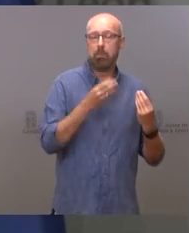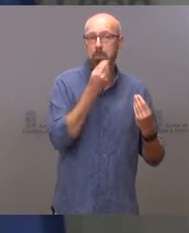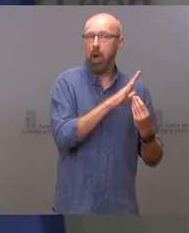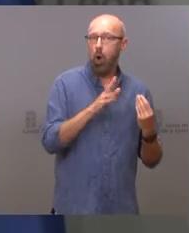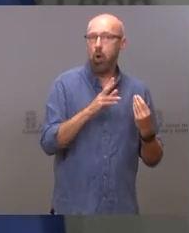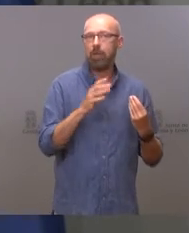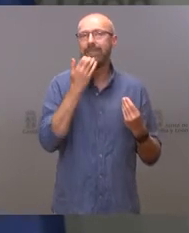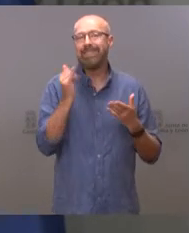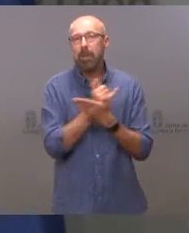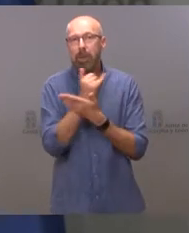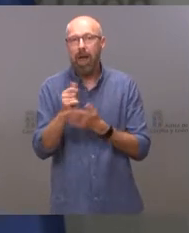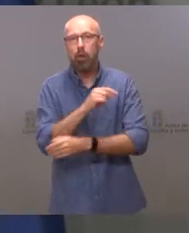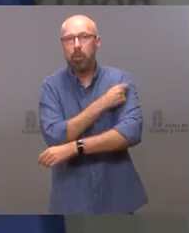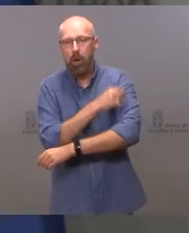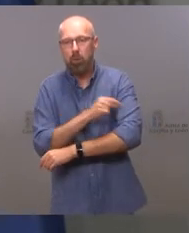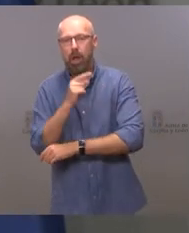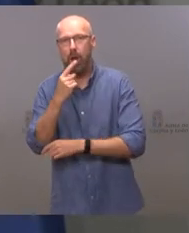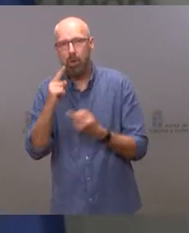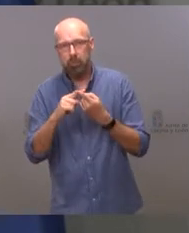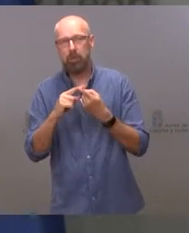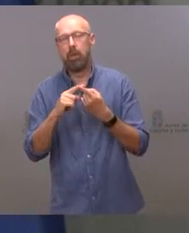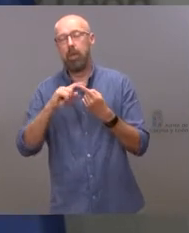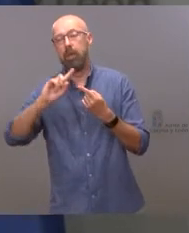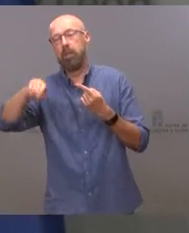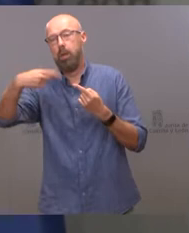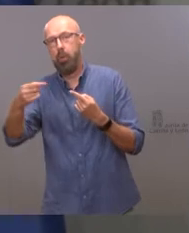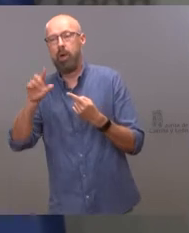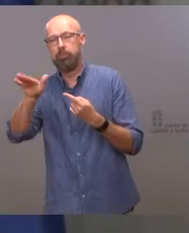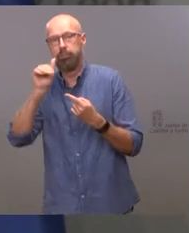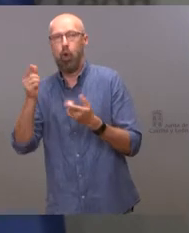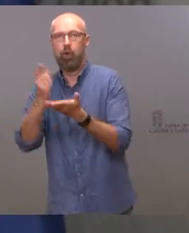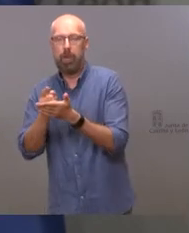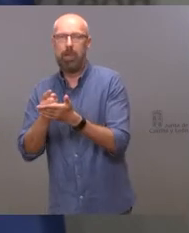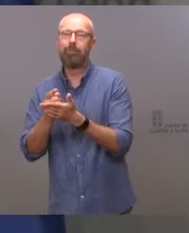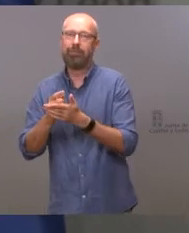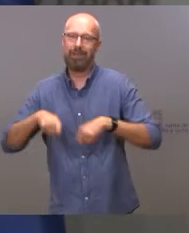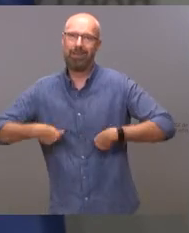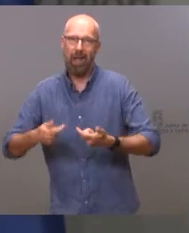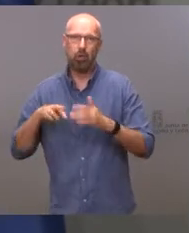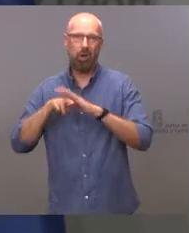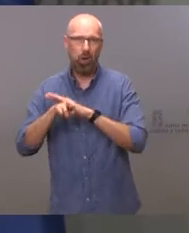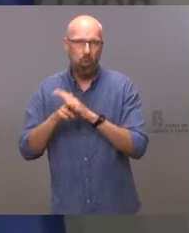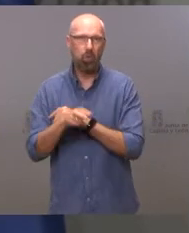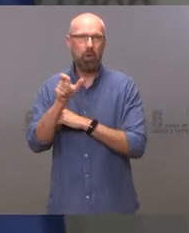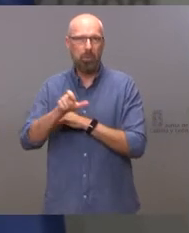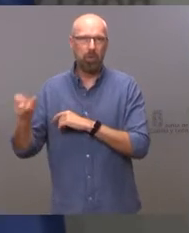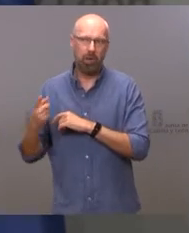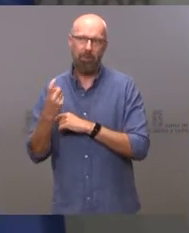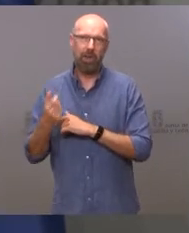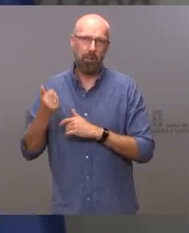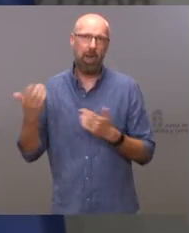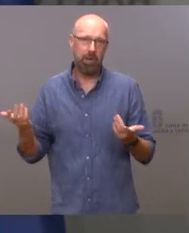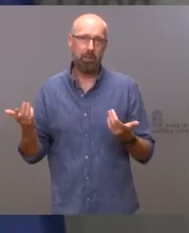de vacunación, el gasto en recursos y en personal, sobre todo, que es lo que más nos condiciona,